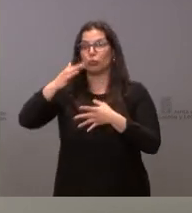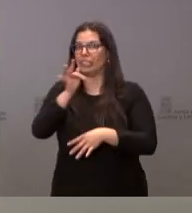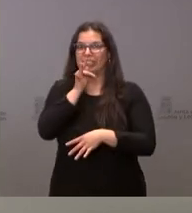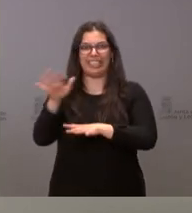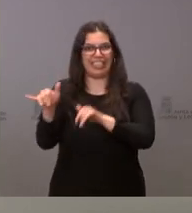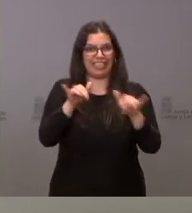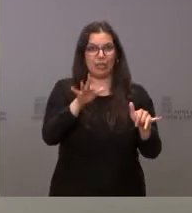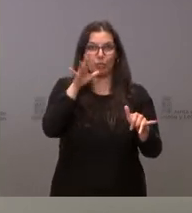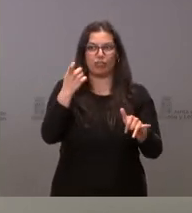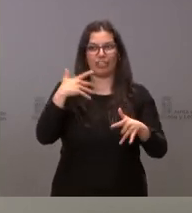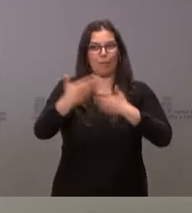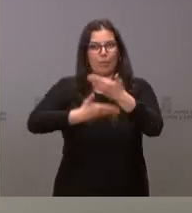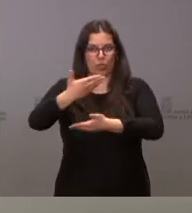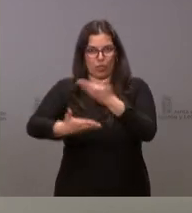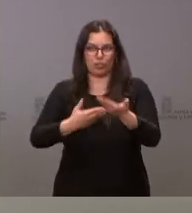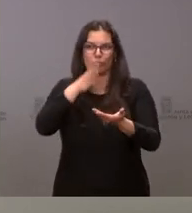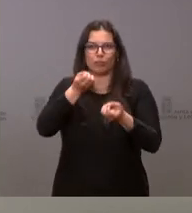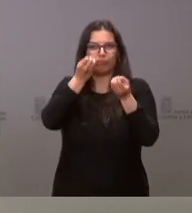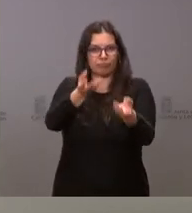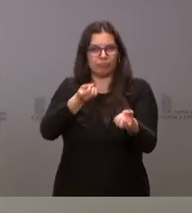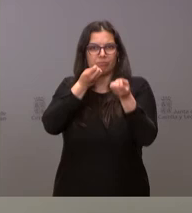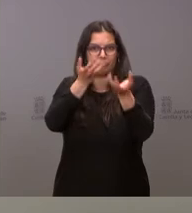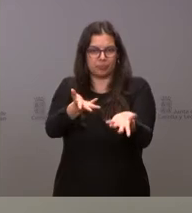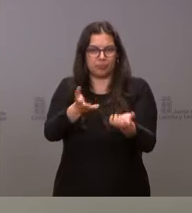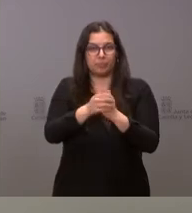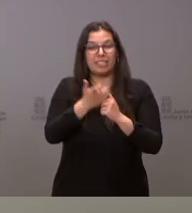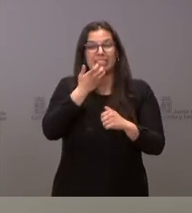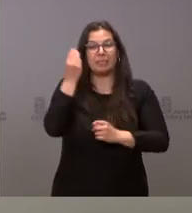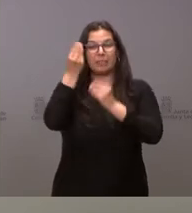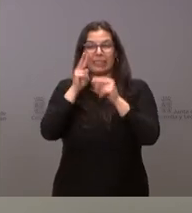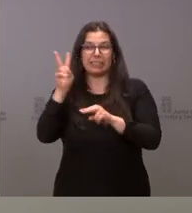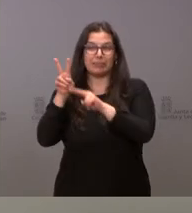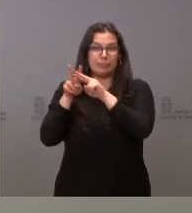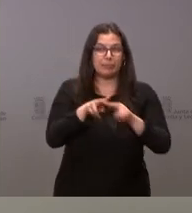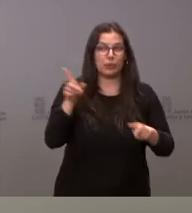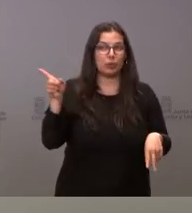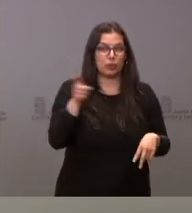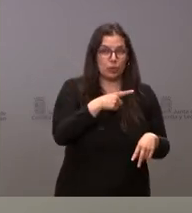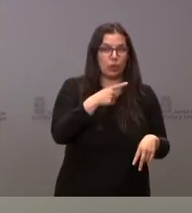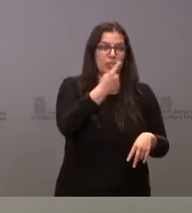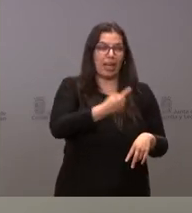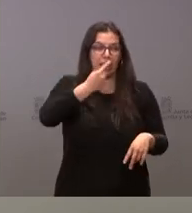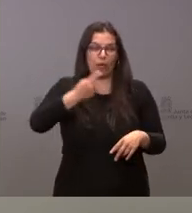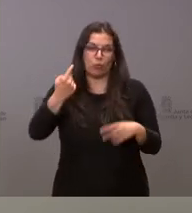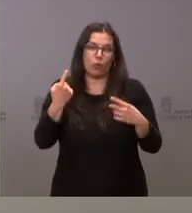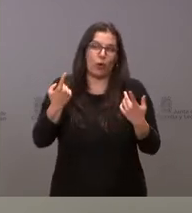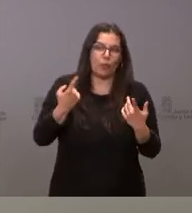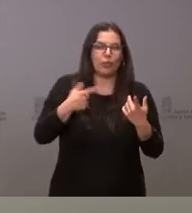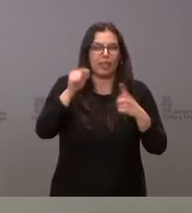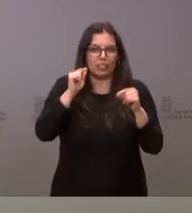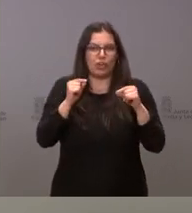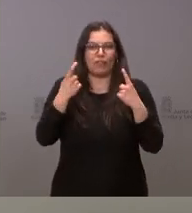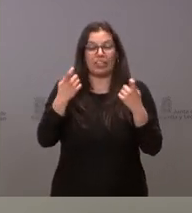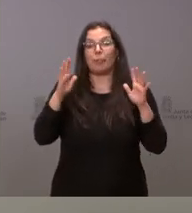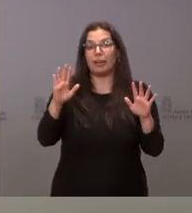el proceso, les vayamos informando. Si hago un repaso de todos ellos, pues sí que iría viendo caso por caso la decisión, pero